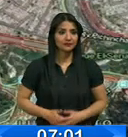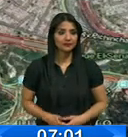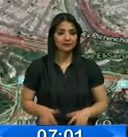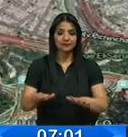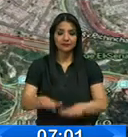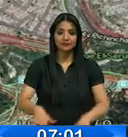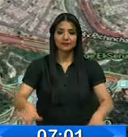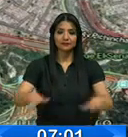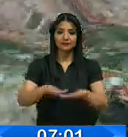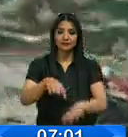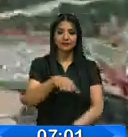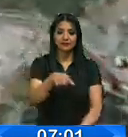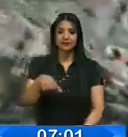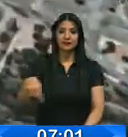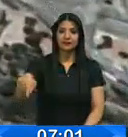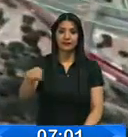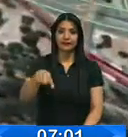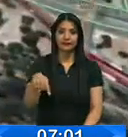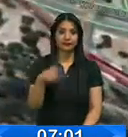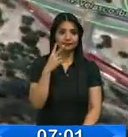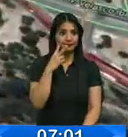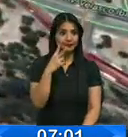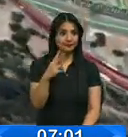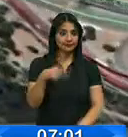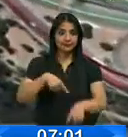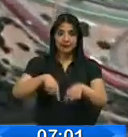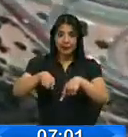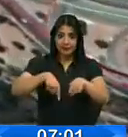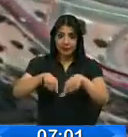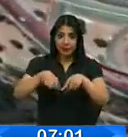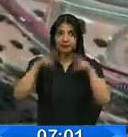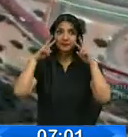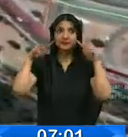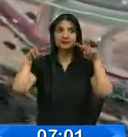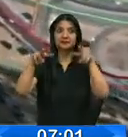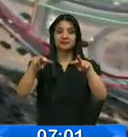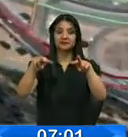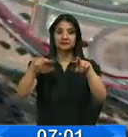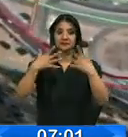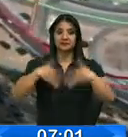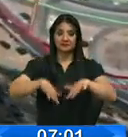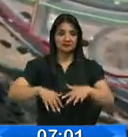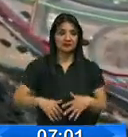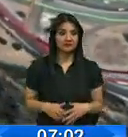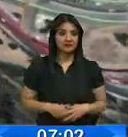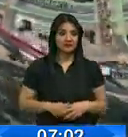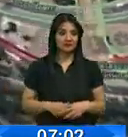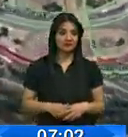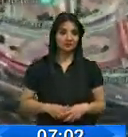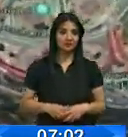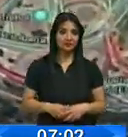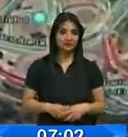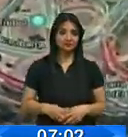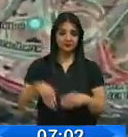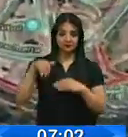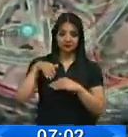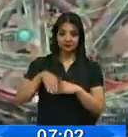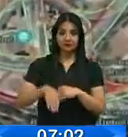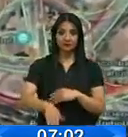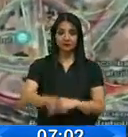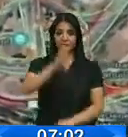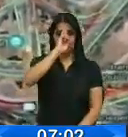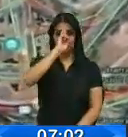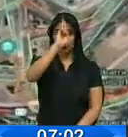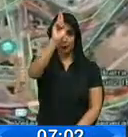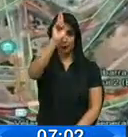el sector de El Trébol, donde mire usted, el tráfico ya se encendió, lo que habíamos dicho tempranamente, pues en la bajada a la autopista Rumiñahui